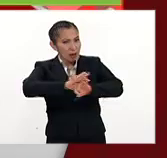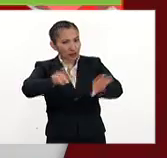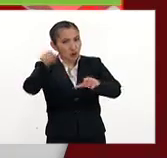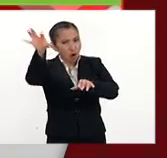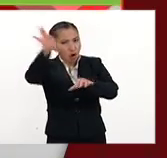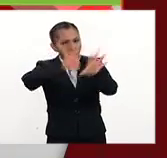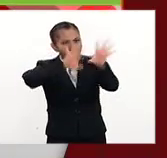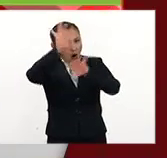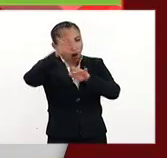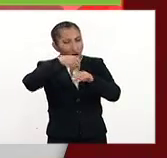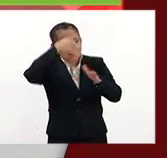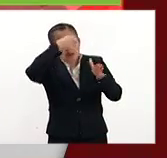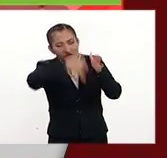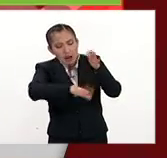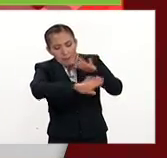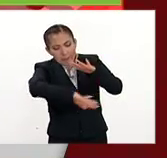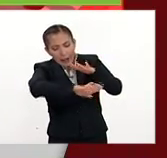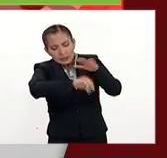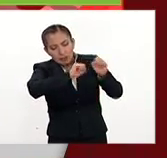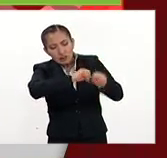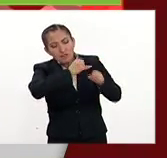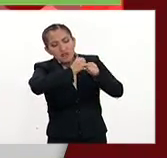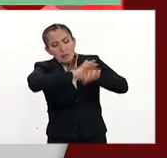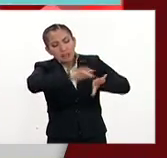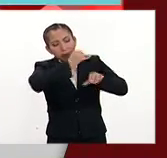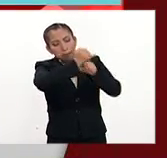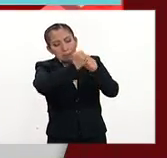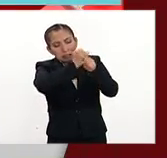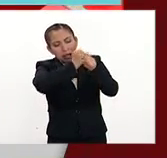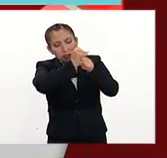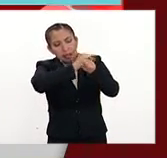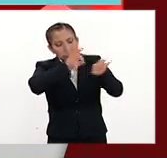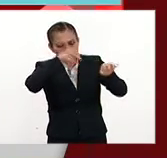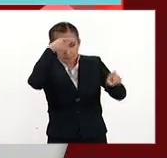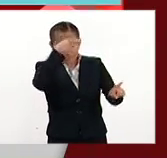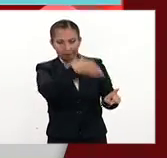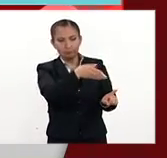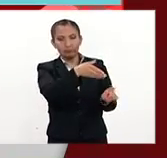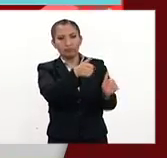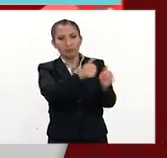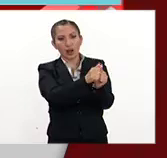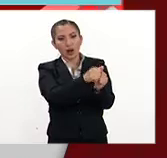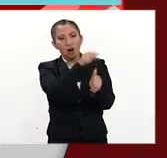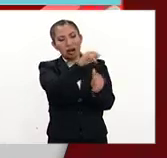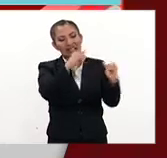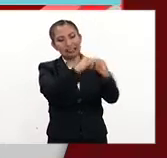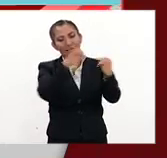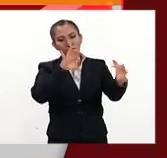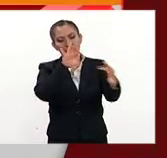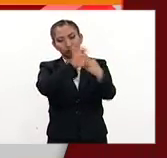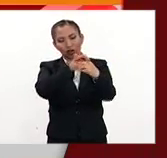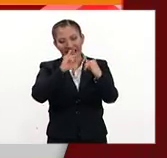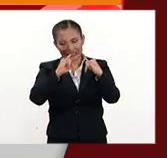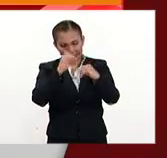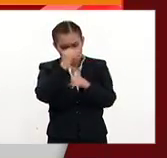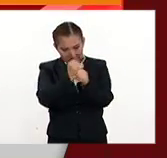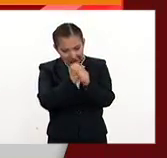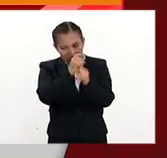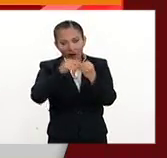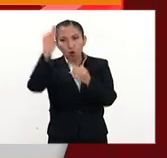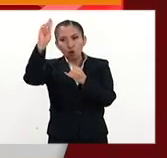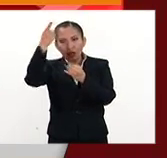irnos al fondo, a la base de todas estas investigaciones y trabajar directamente con institutos de investigación, con